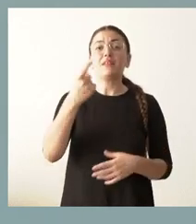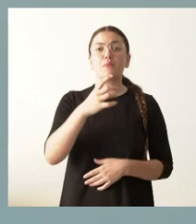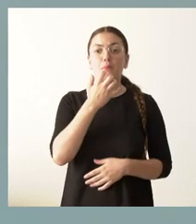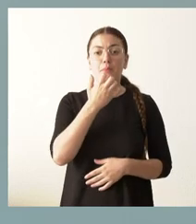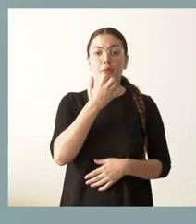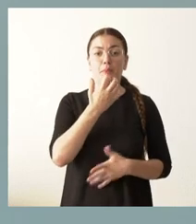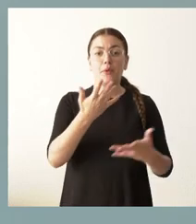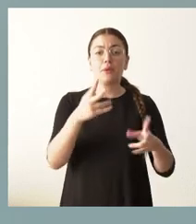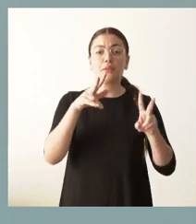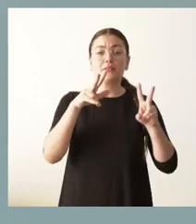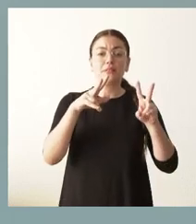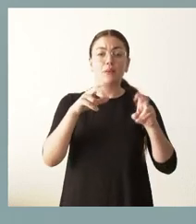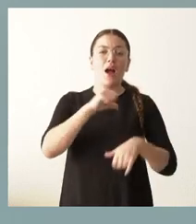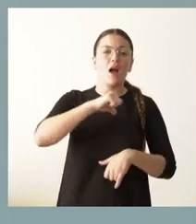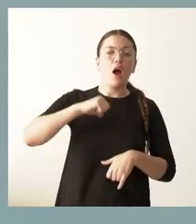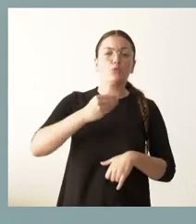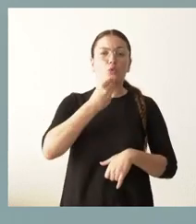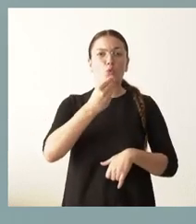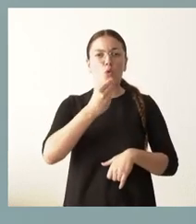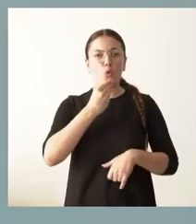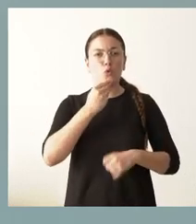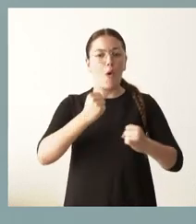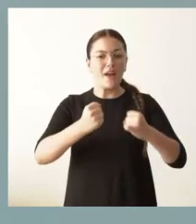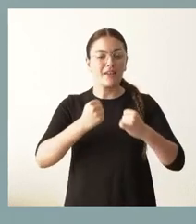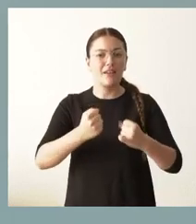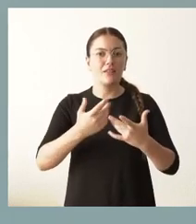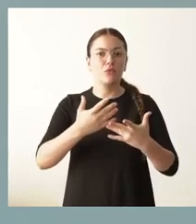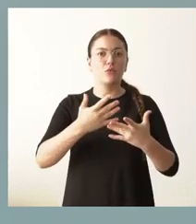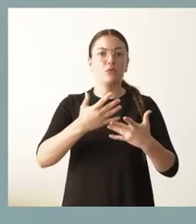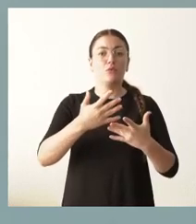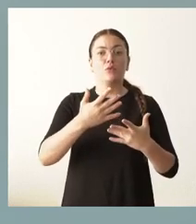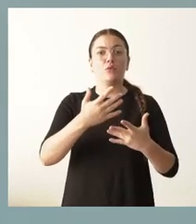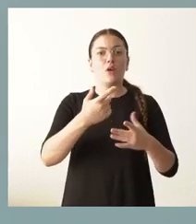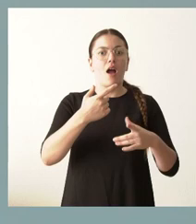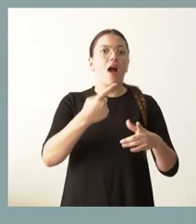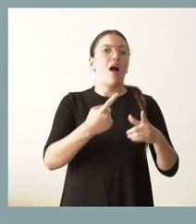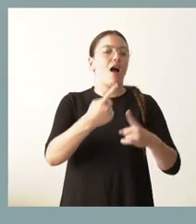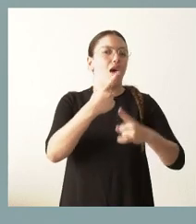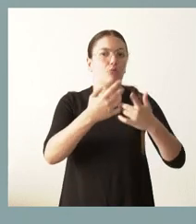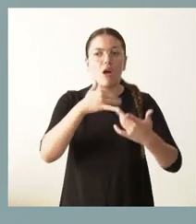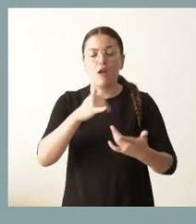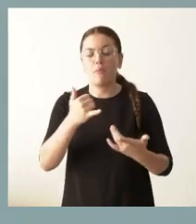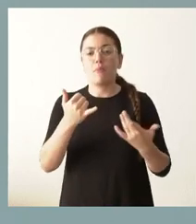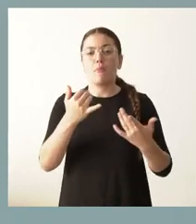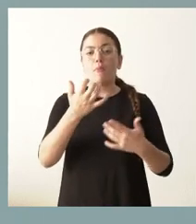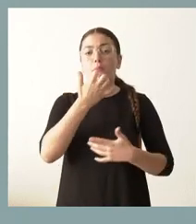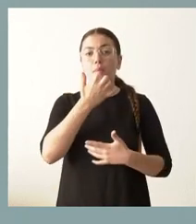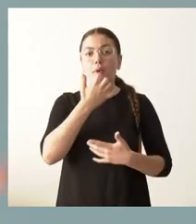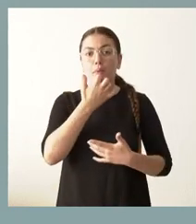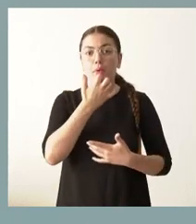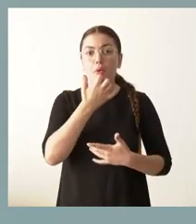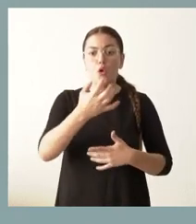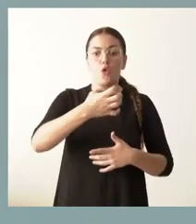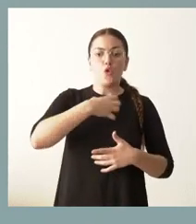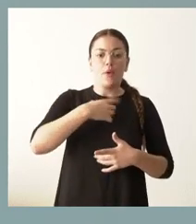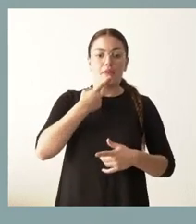autoconsumo energético y que podrían disponer de este autoconsumo y que incluso se le limita, con lo cual no lo pueden vender a la red o